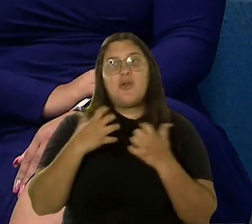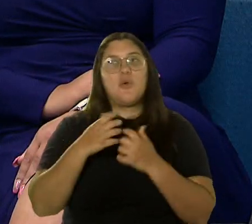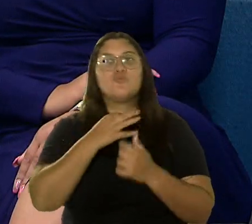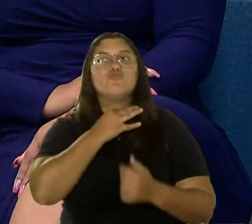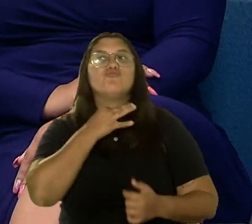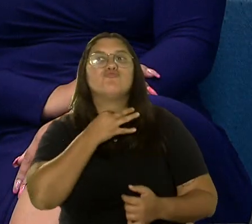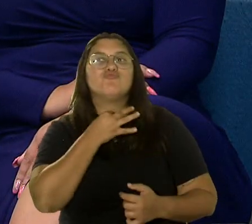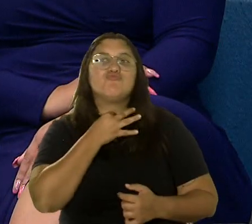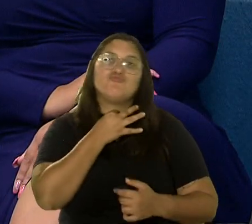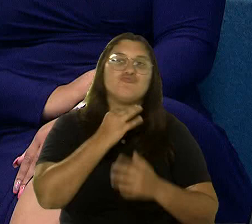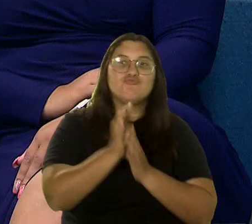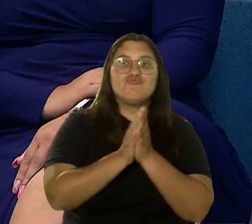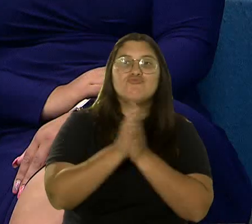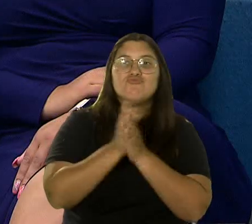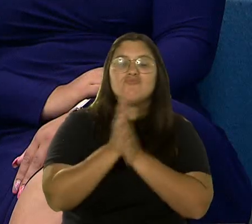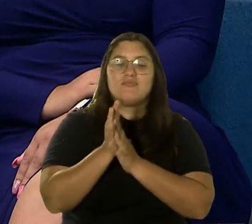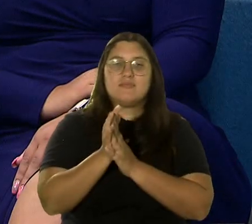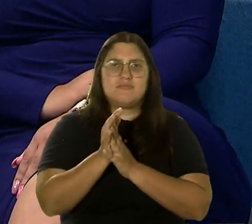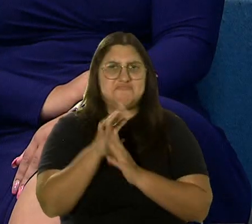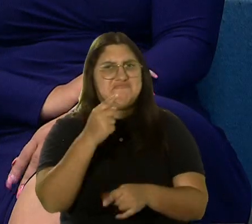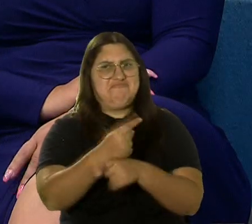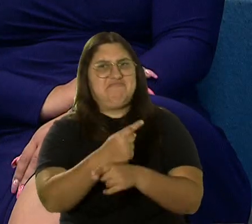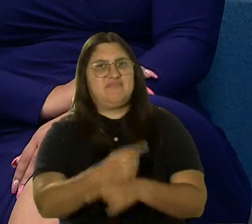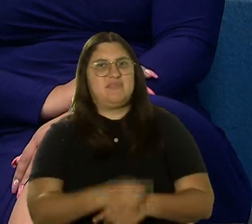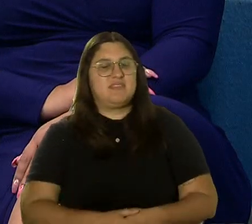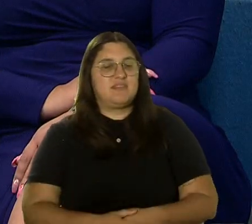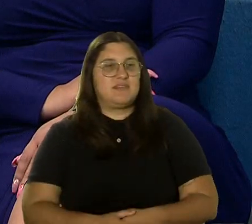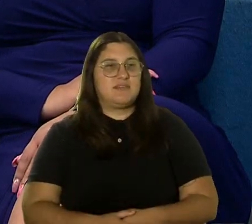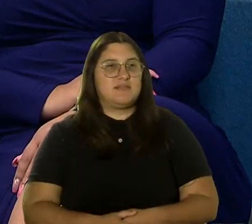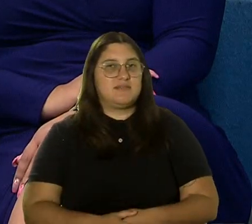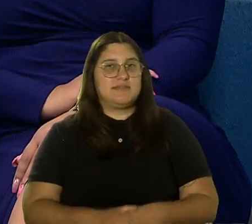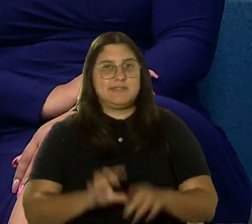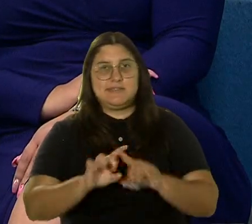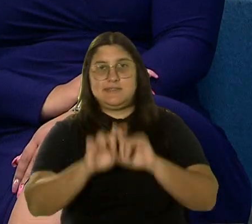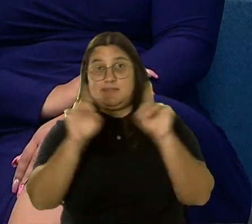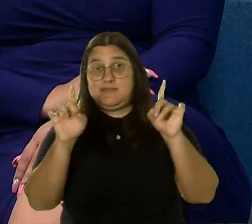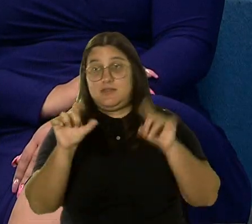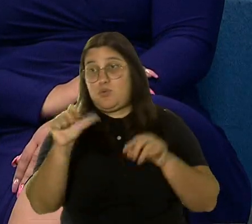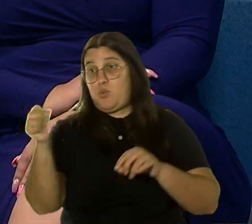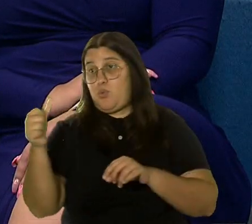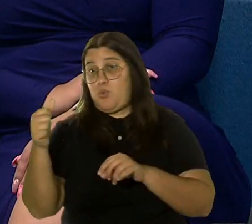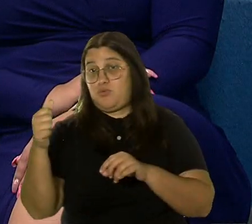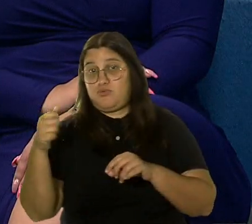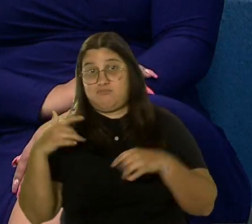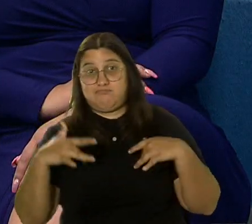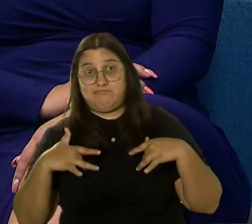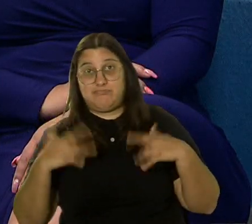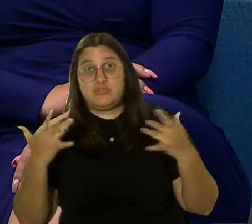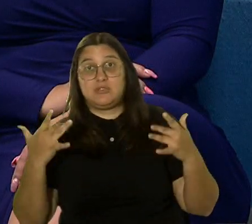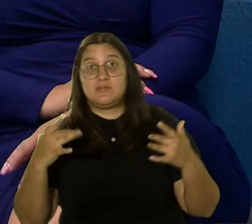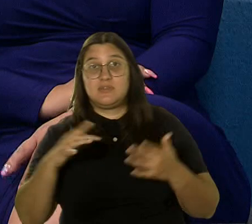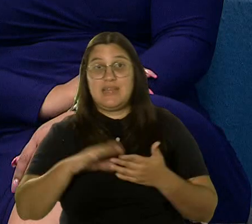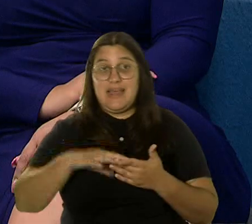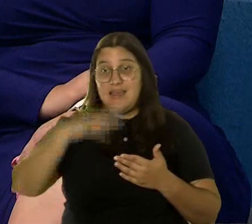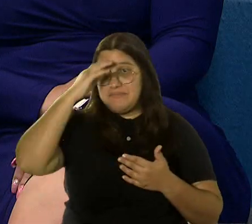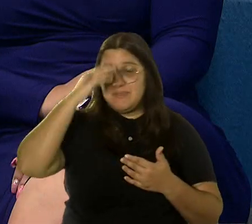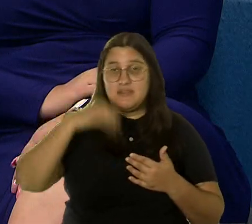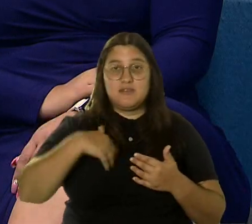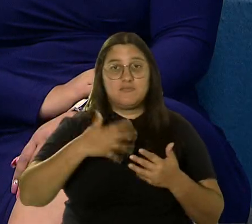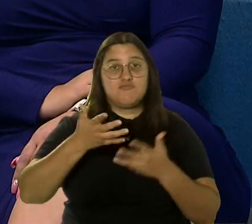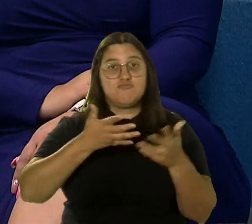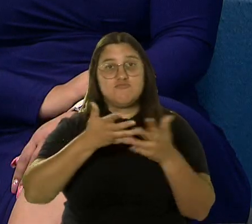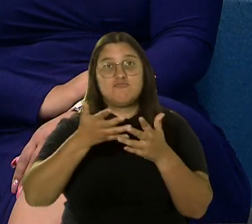Y eso está bien. A diferencia de otros eventos que tú vas a aprender o hacer networking o conectar,